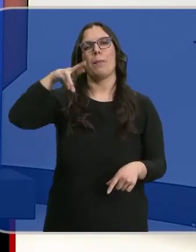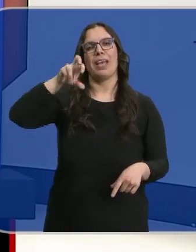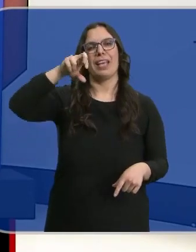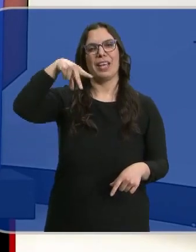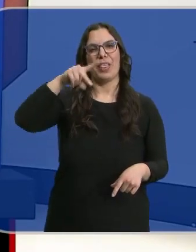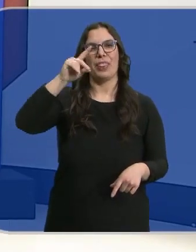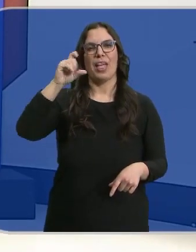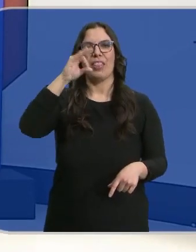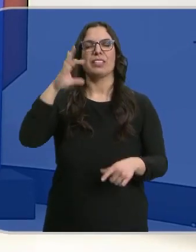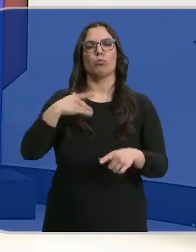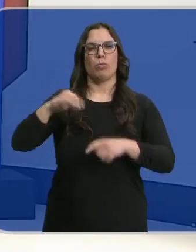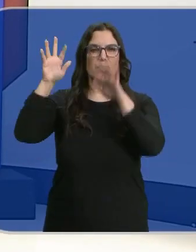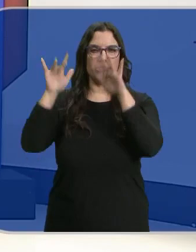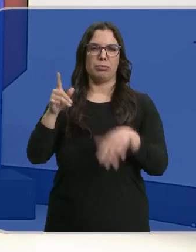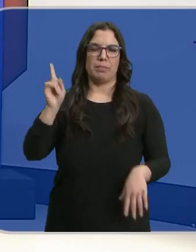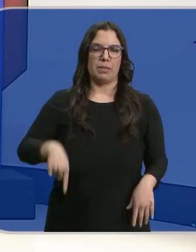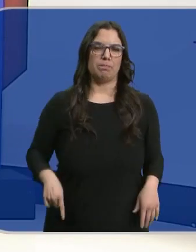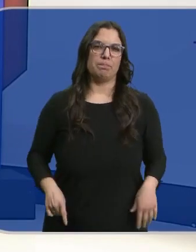precipitaciones también en forma de nieve.